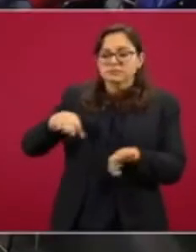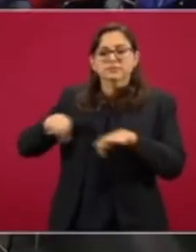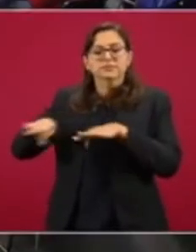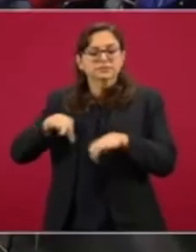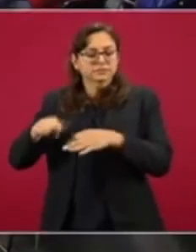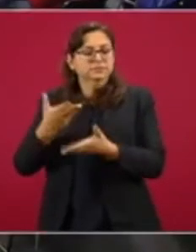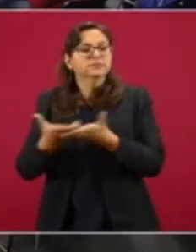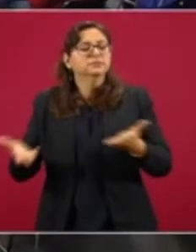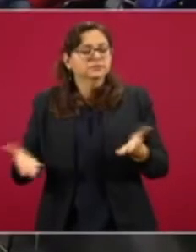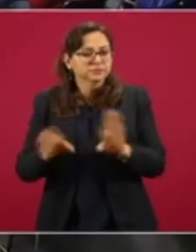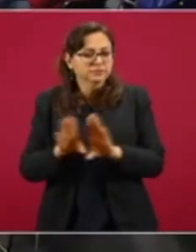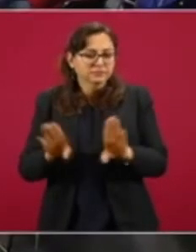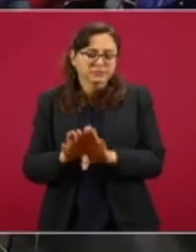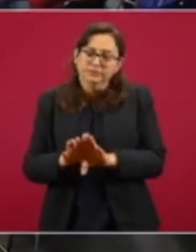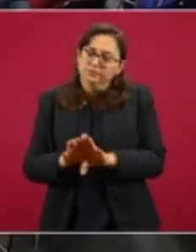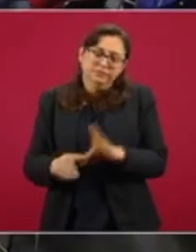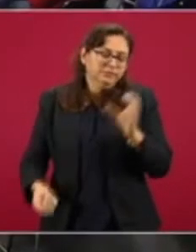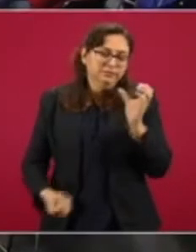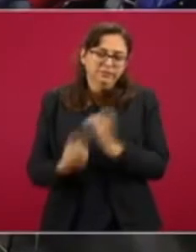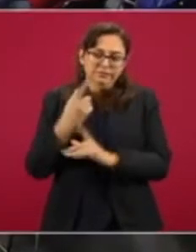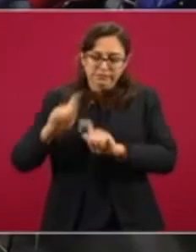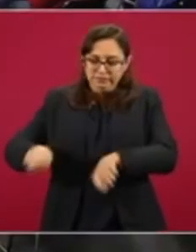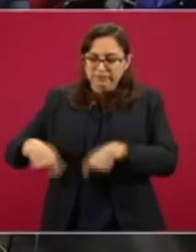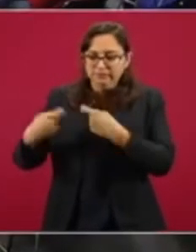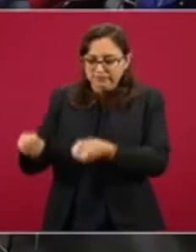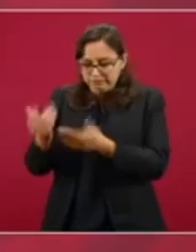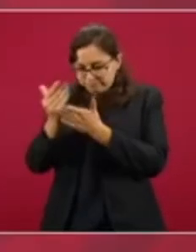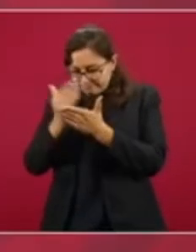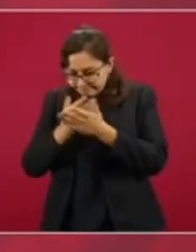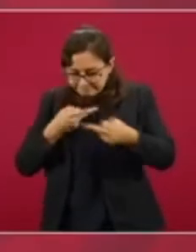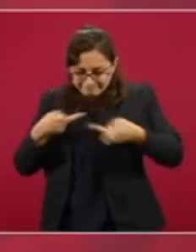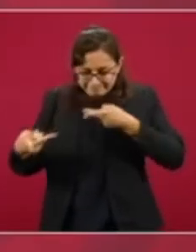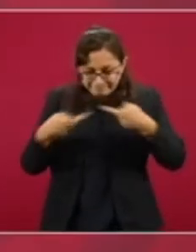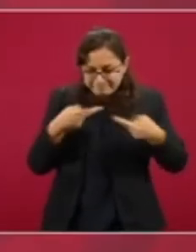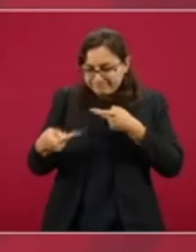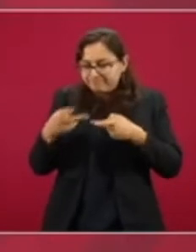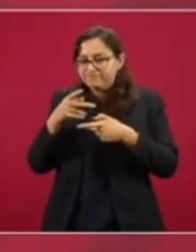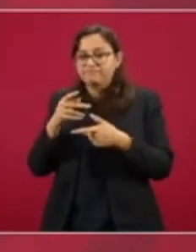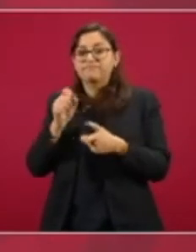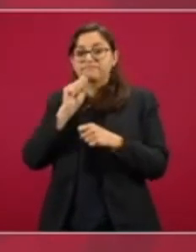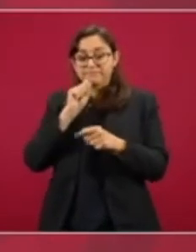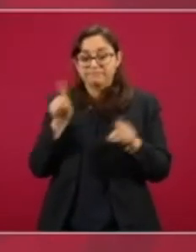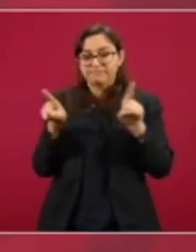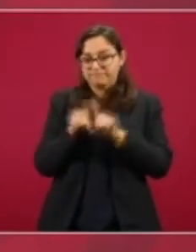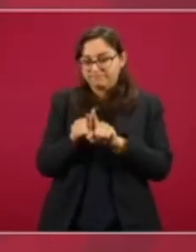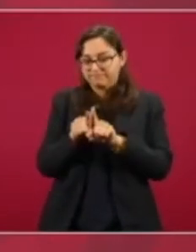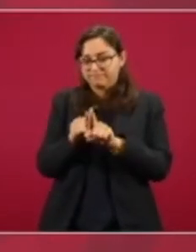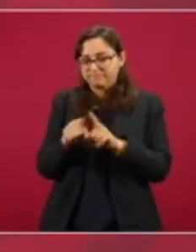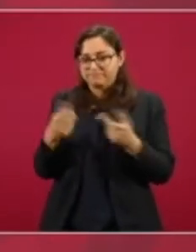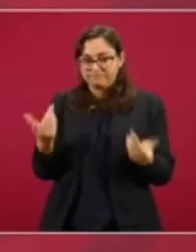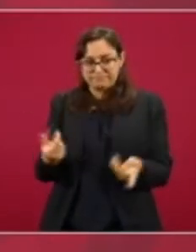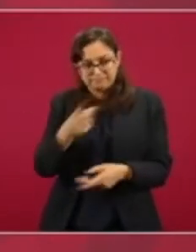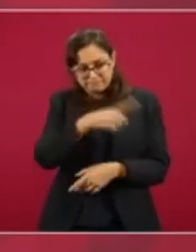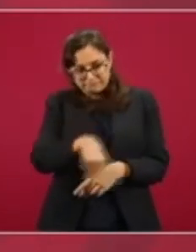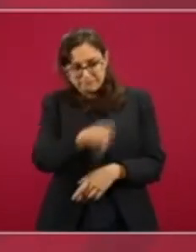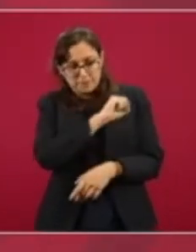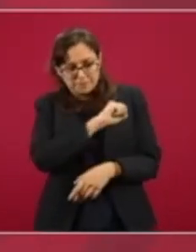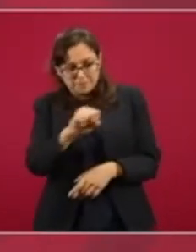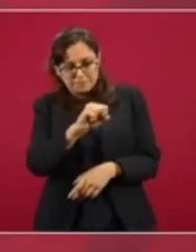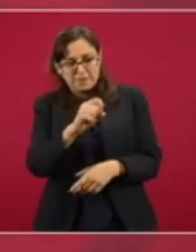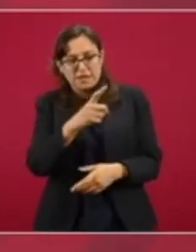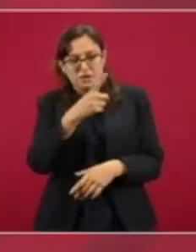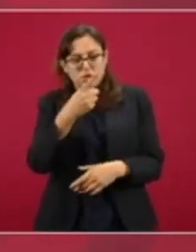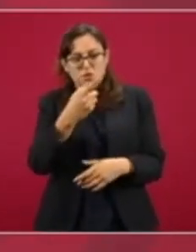que se encarga de la definición de estrategias y de inteligencia para enfrentar al crimen